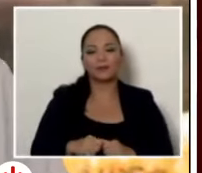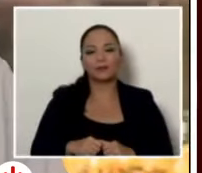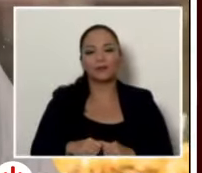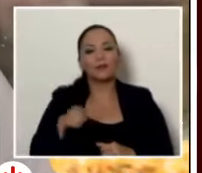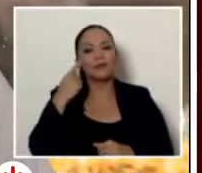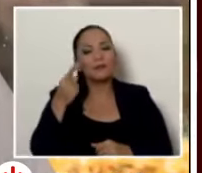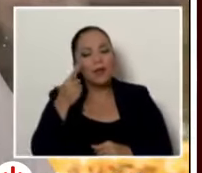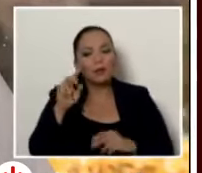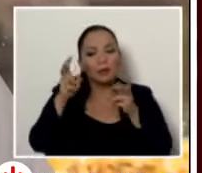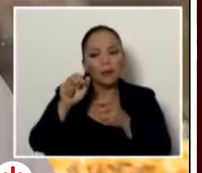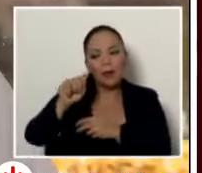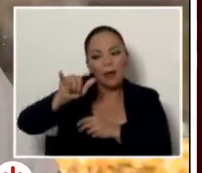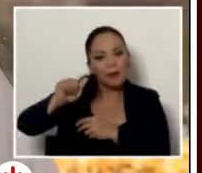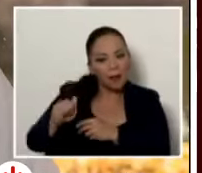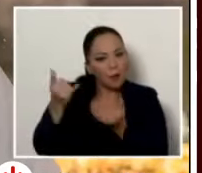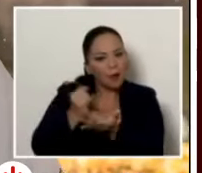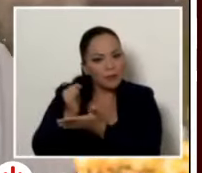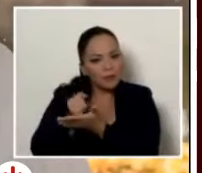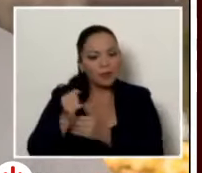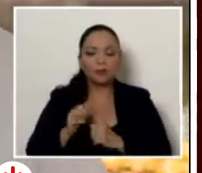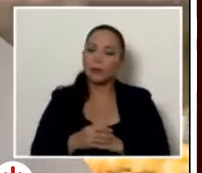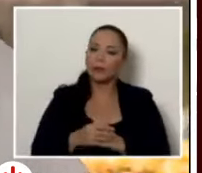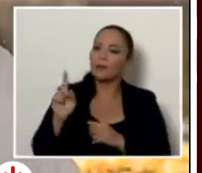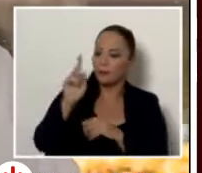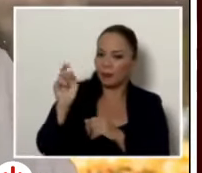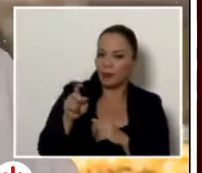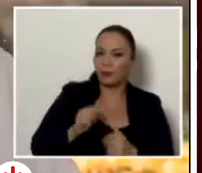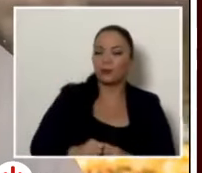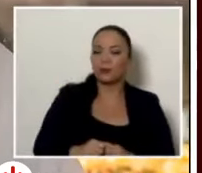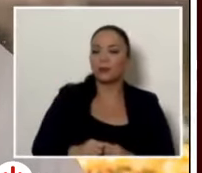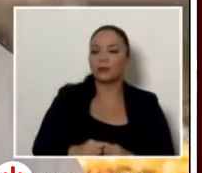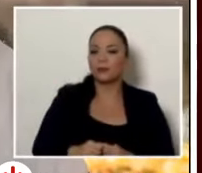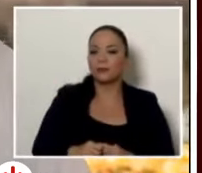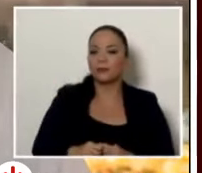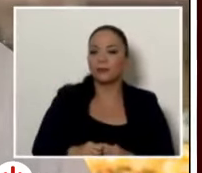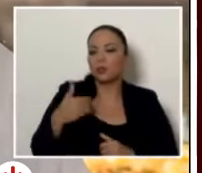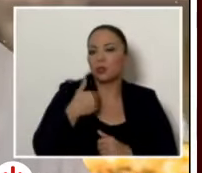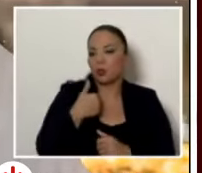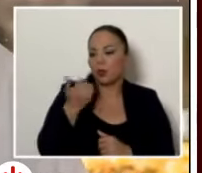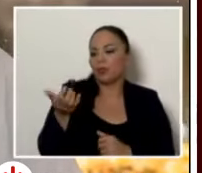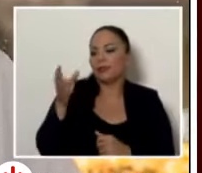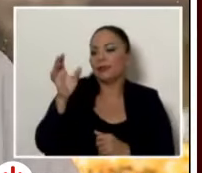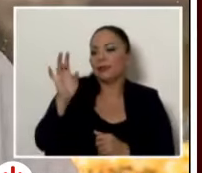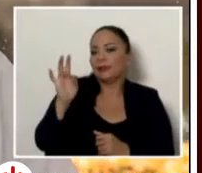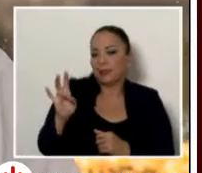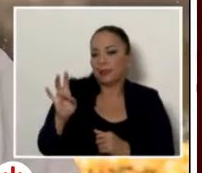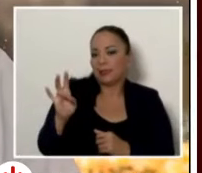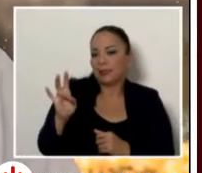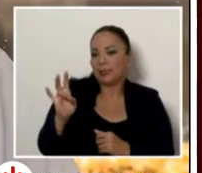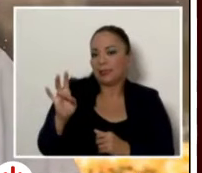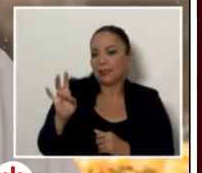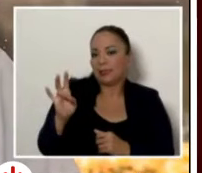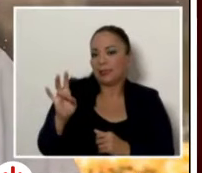ia que se generó una investigación no cree que en el caso tengo 17 días de estar cubriendo el caso de la bebé que ibril